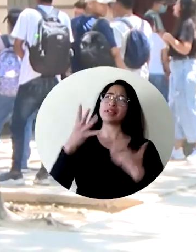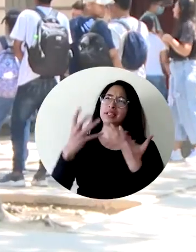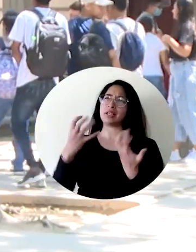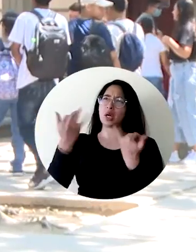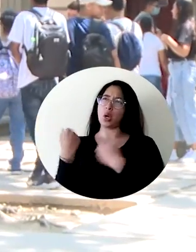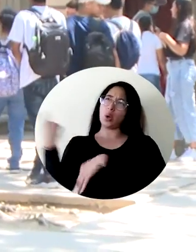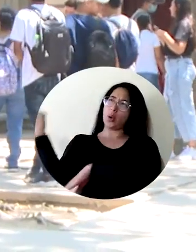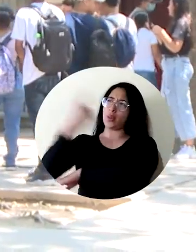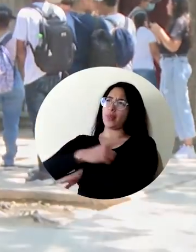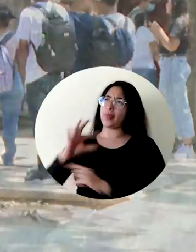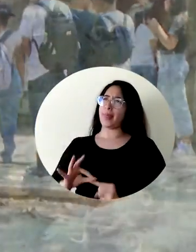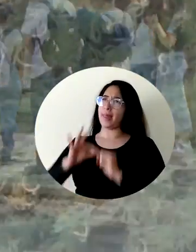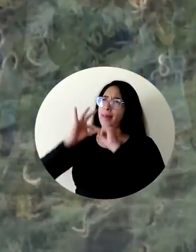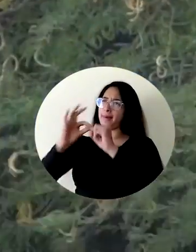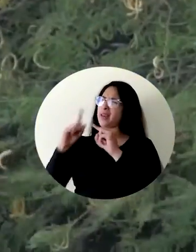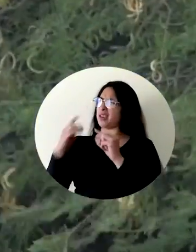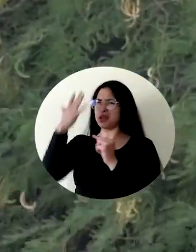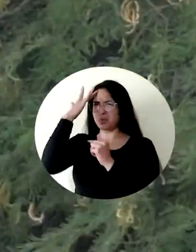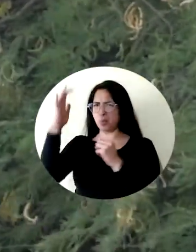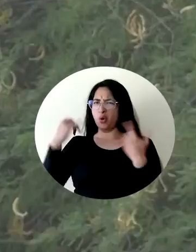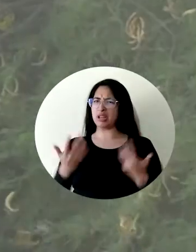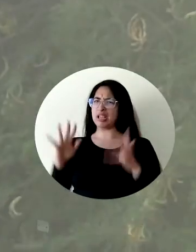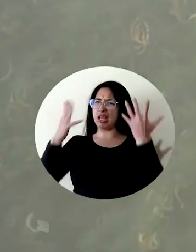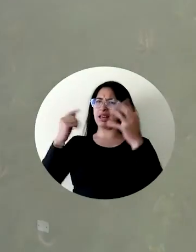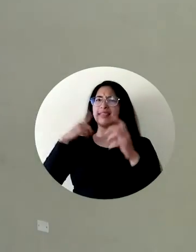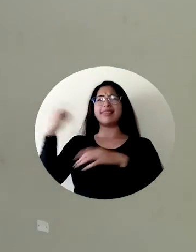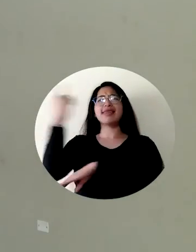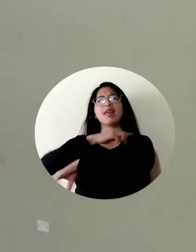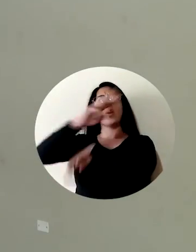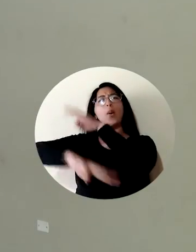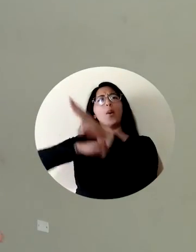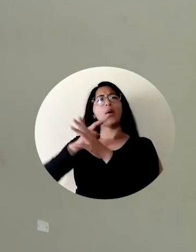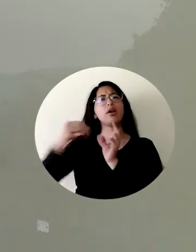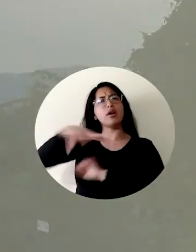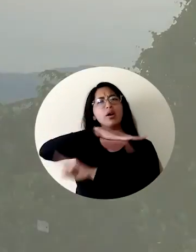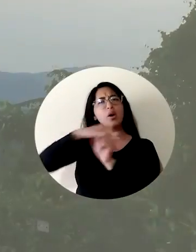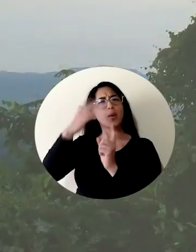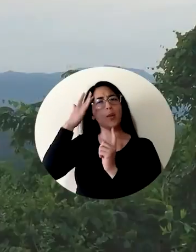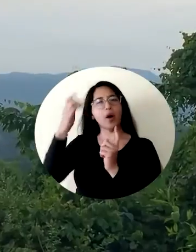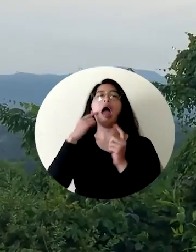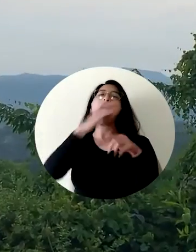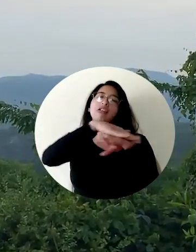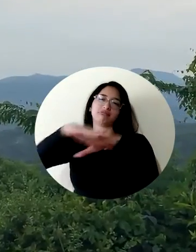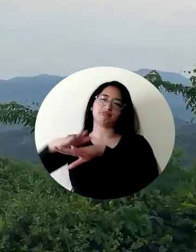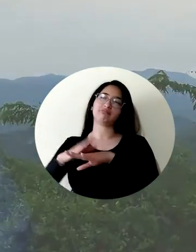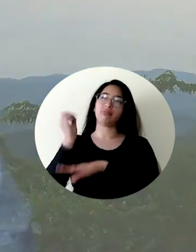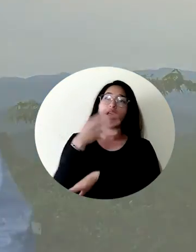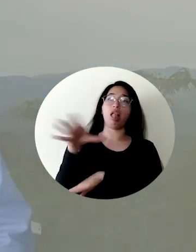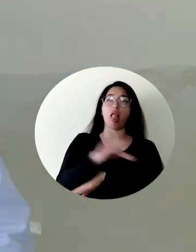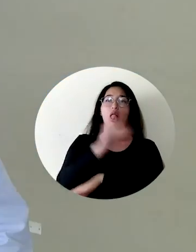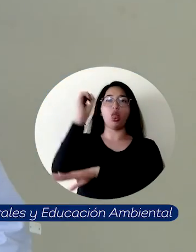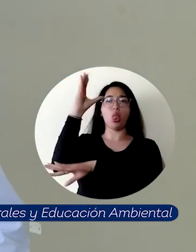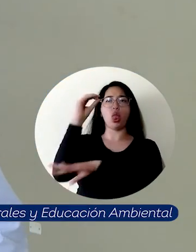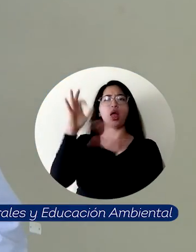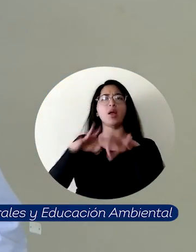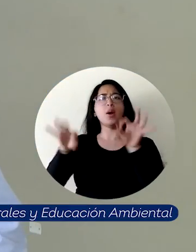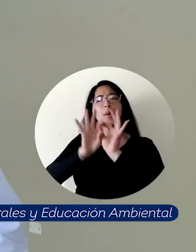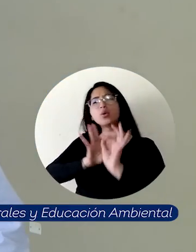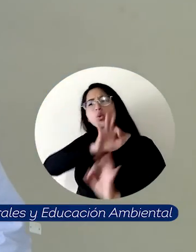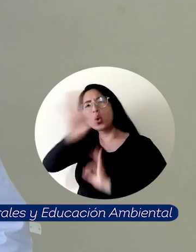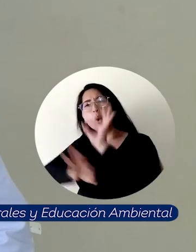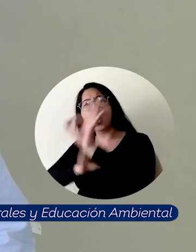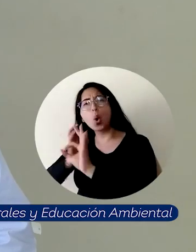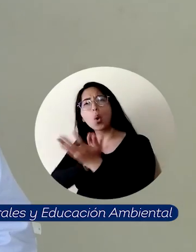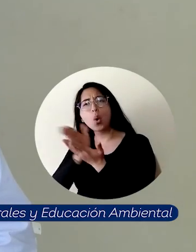Queremos conmemorar este día especial y por qué se celebra este día tan importante que es el Día Mundial del Medio Ambiente Y ofrecimos una charla sobre